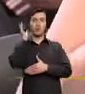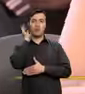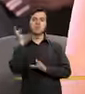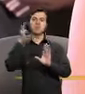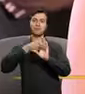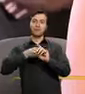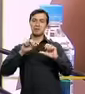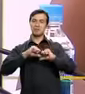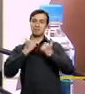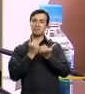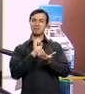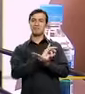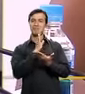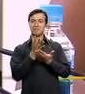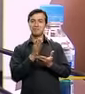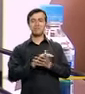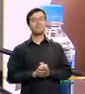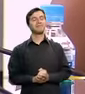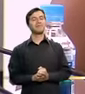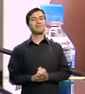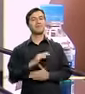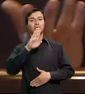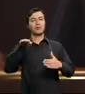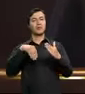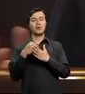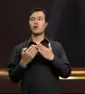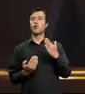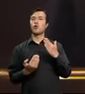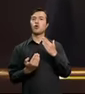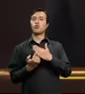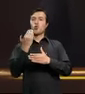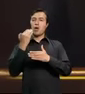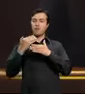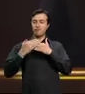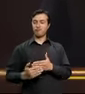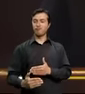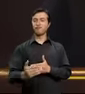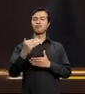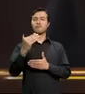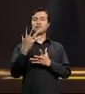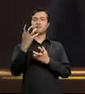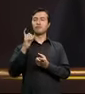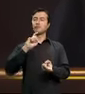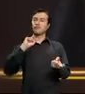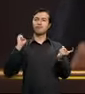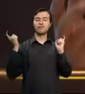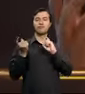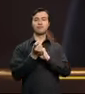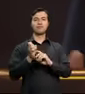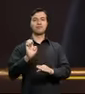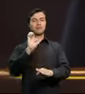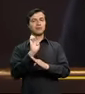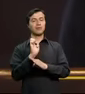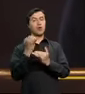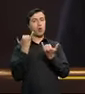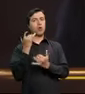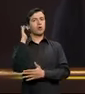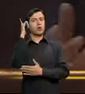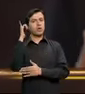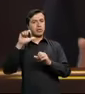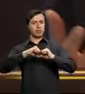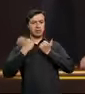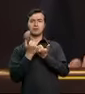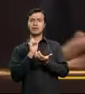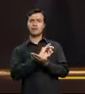en cuanto a participación de mujeres en el Parlamento. Pertenecemos a una nueva generación política que quiere seguir transformando al